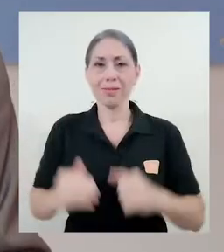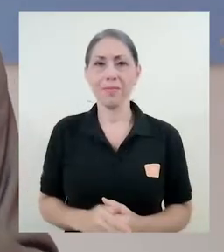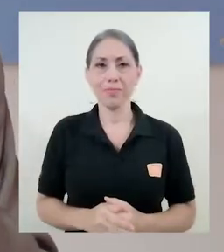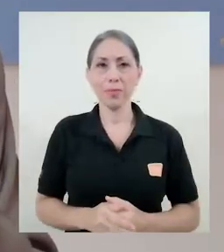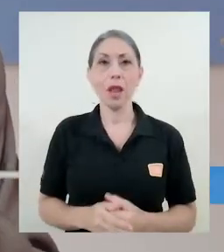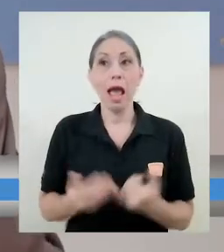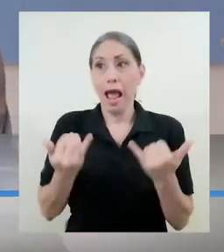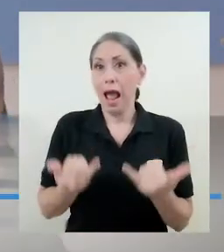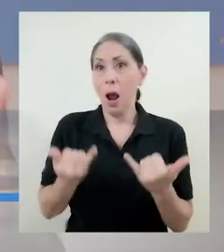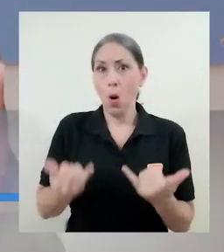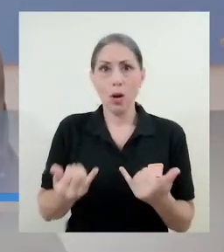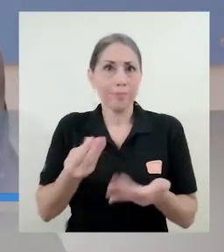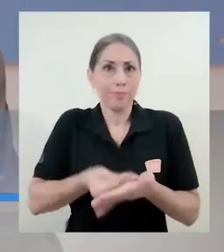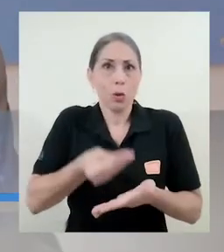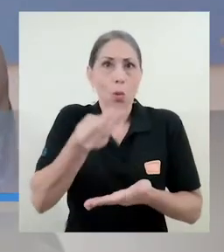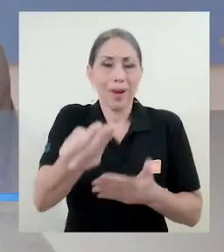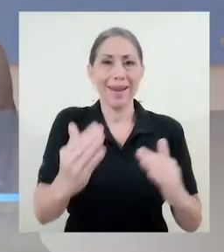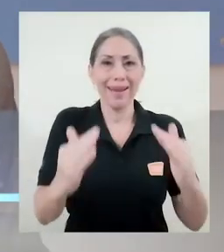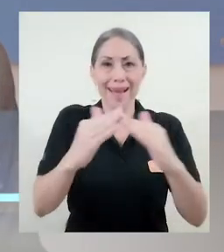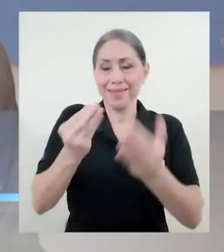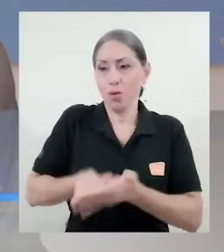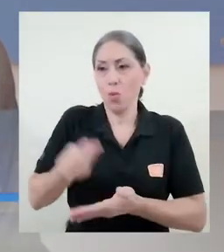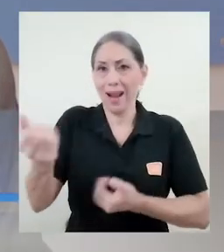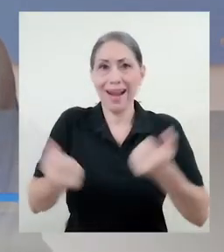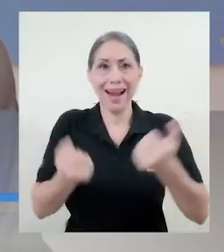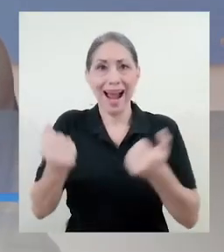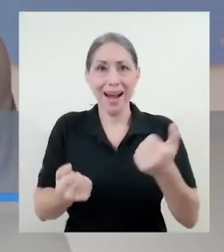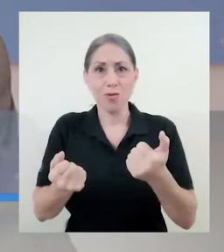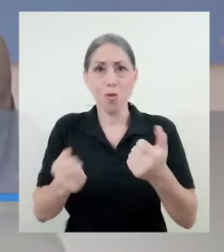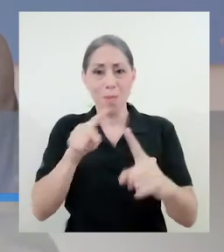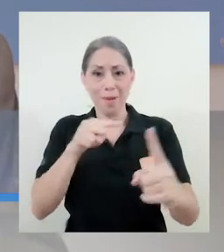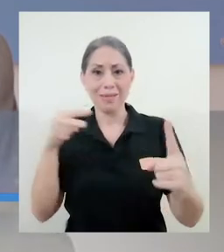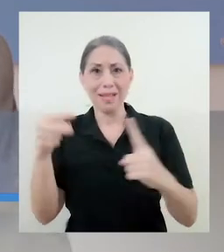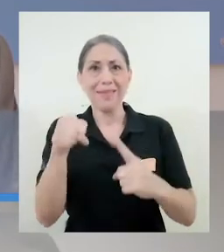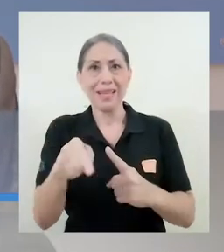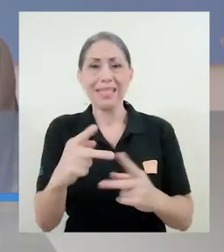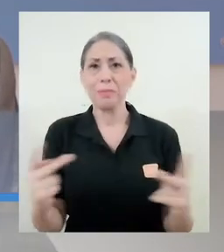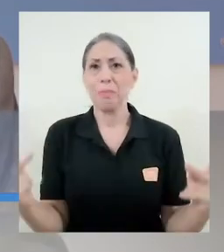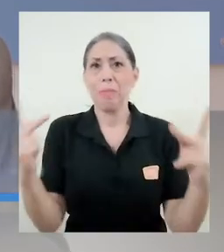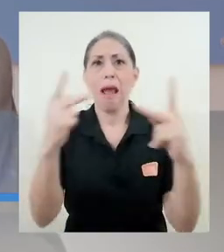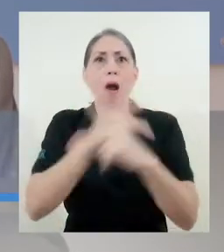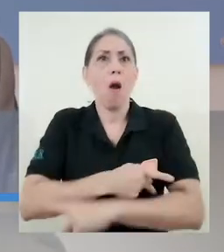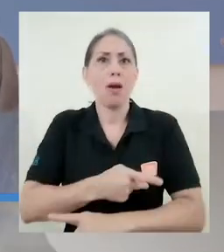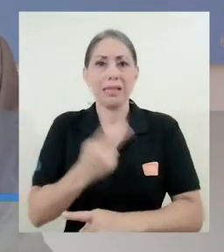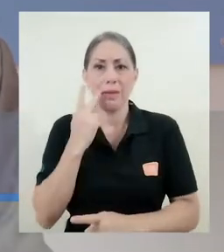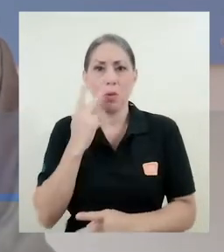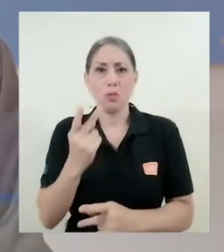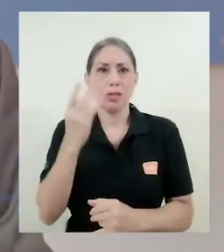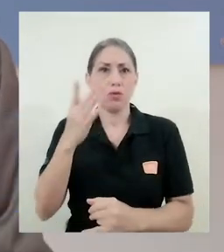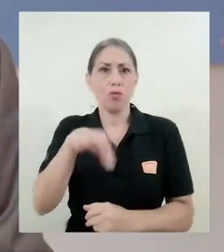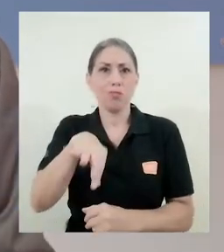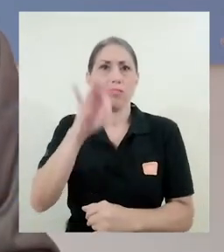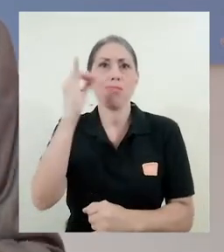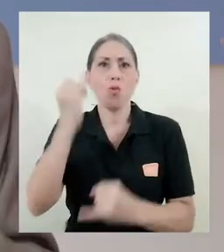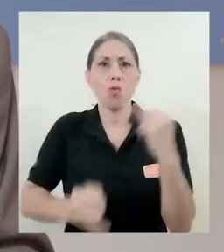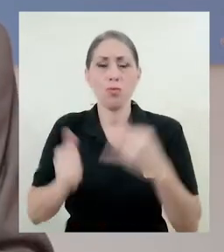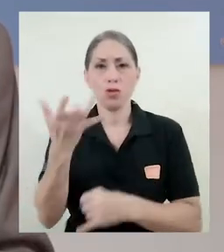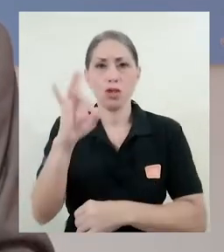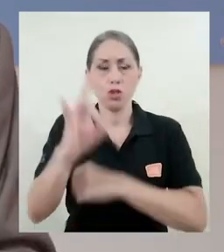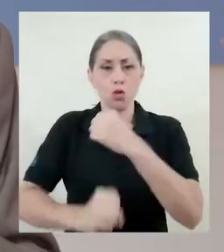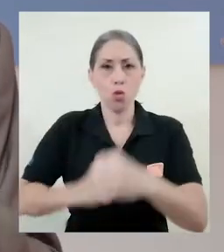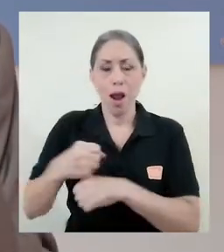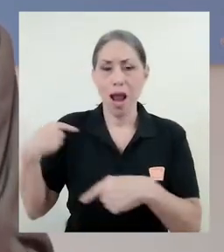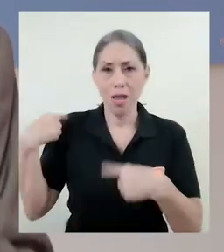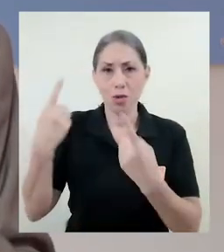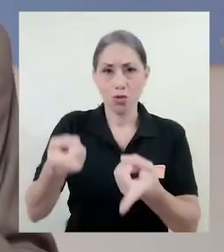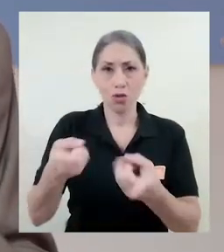compra de bienes duraderos, lo que se refiere a casa y carro, es de las peores que hemos encontrado en los últimos 18 años. Por ejemplo,